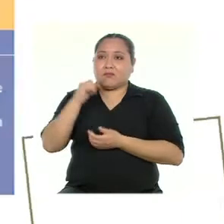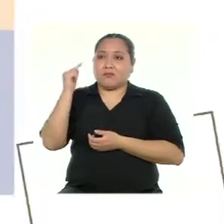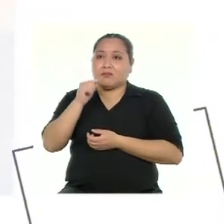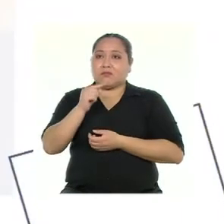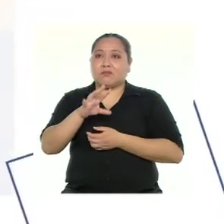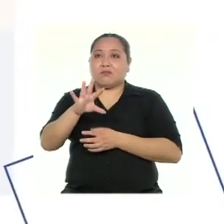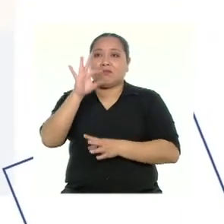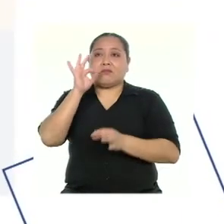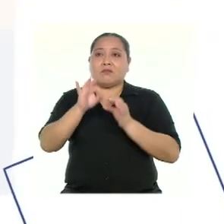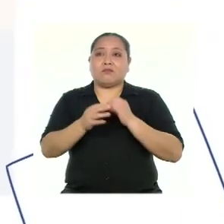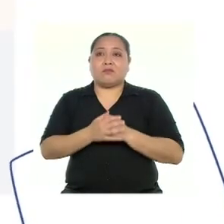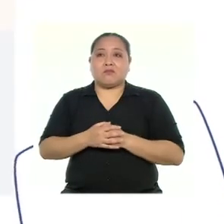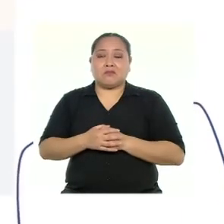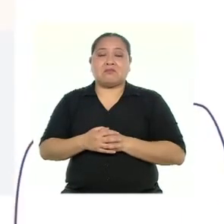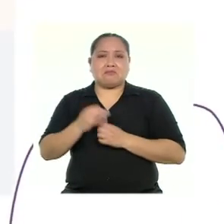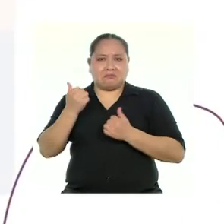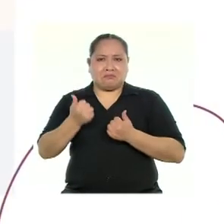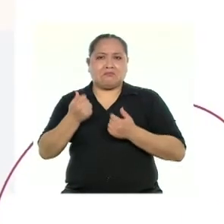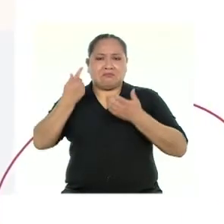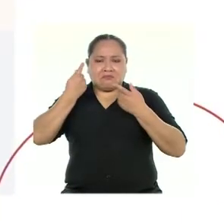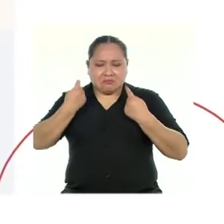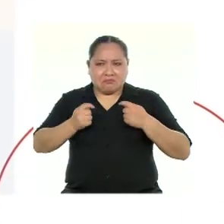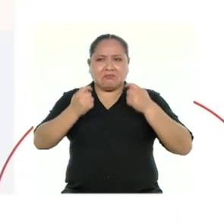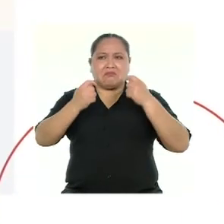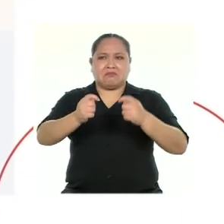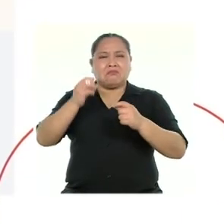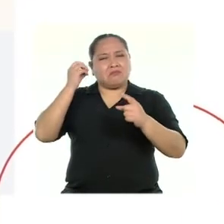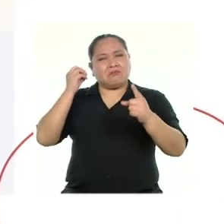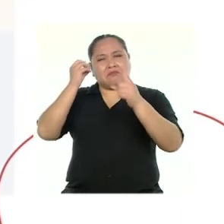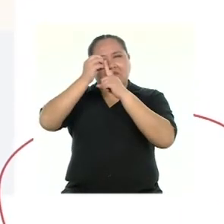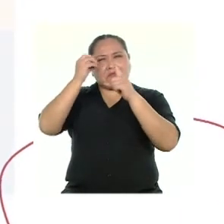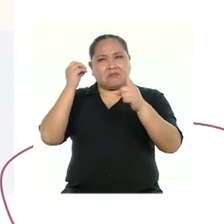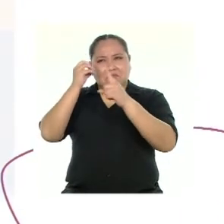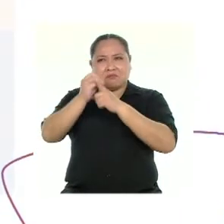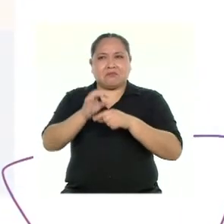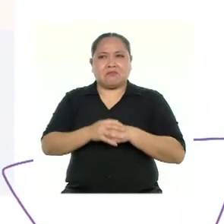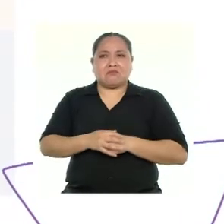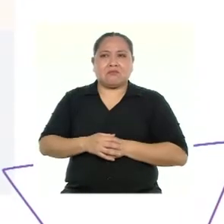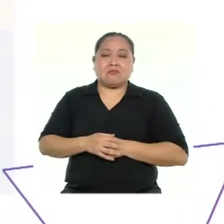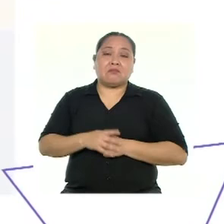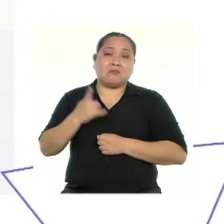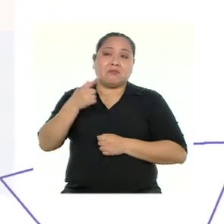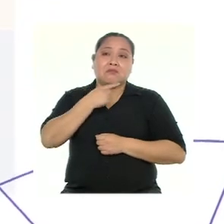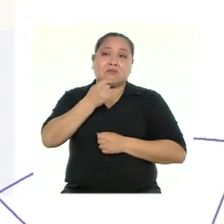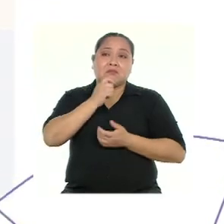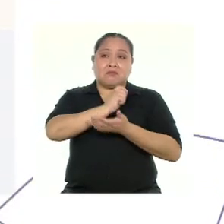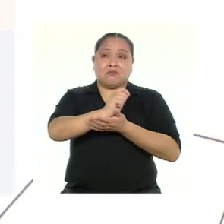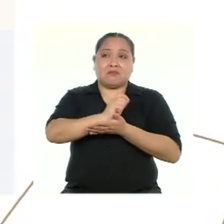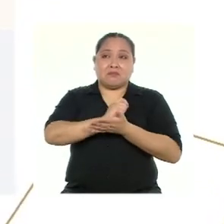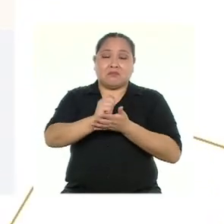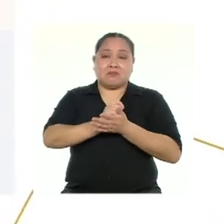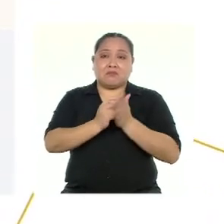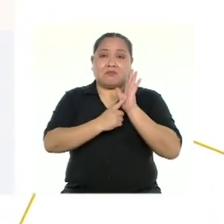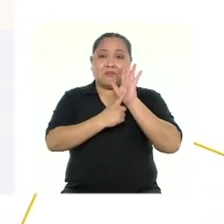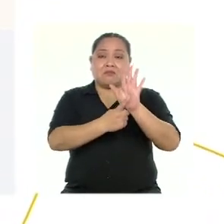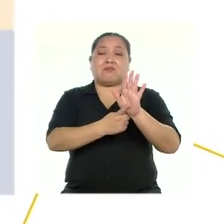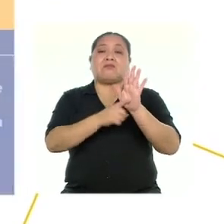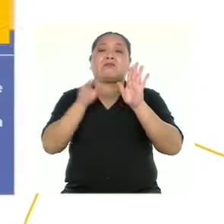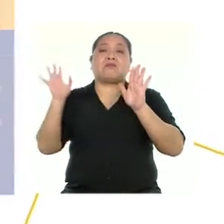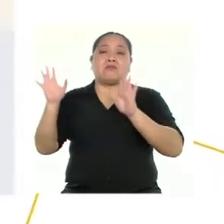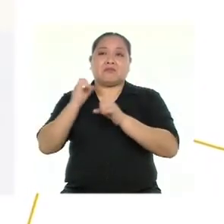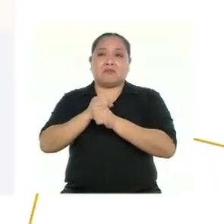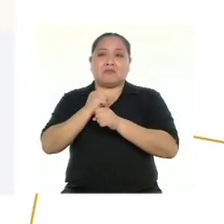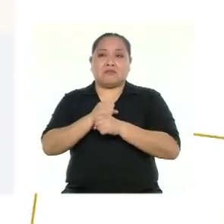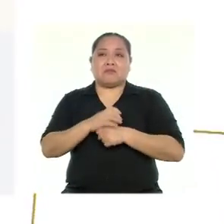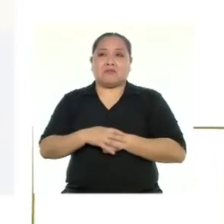identificó su voluntad y dedicación para lograr sus objetivos como una fortaleza Otra es que le gusta escribir y exponer sus trabajos